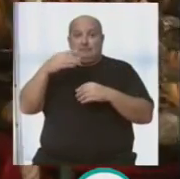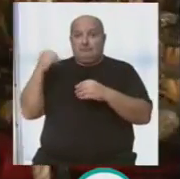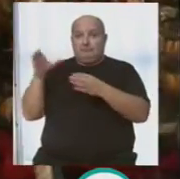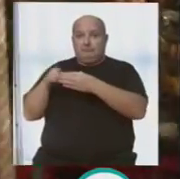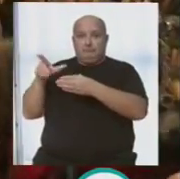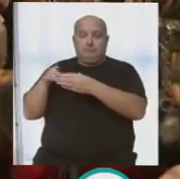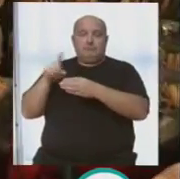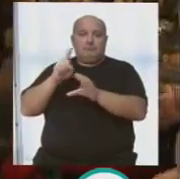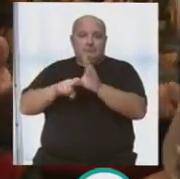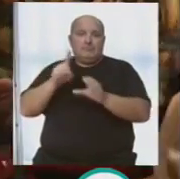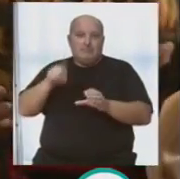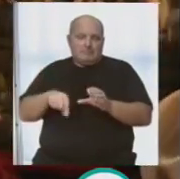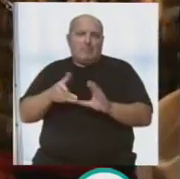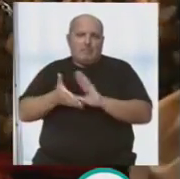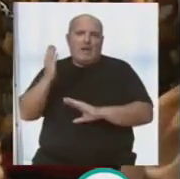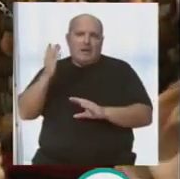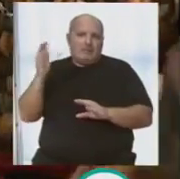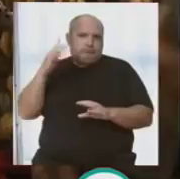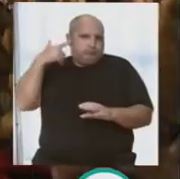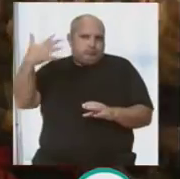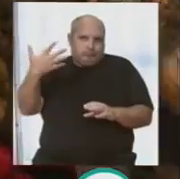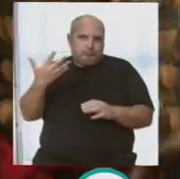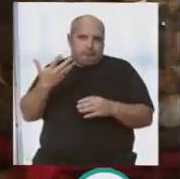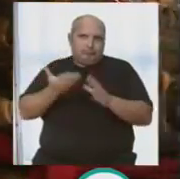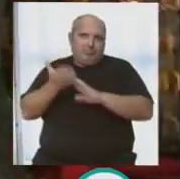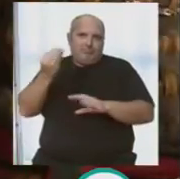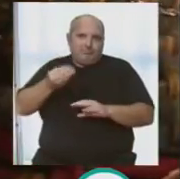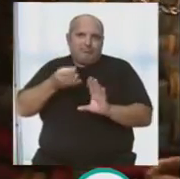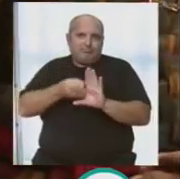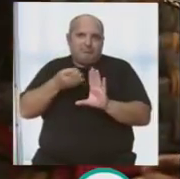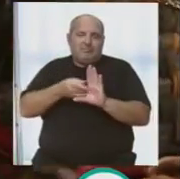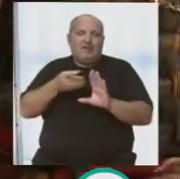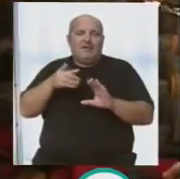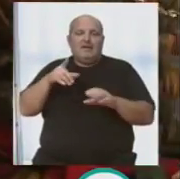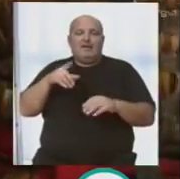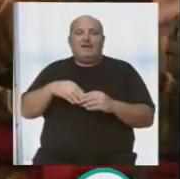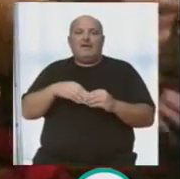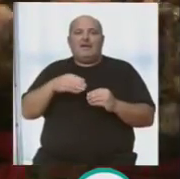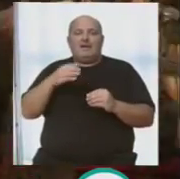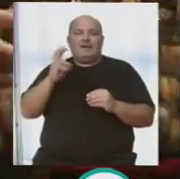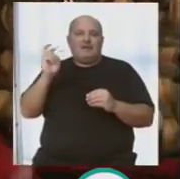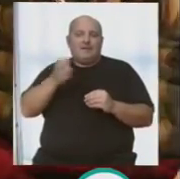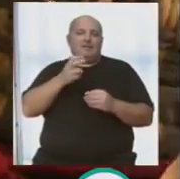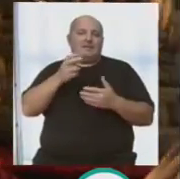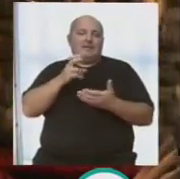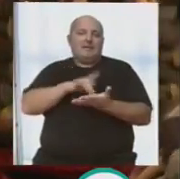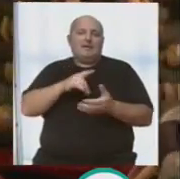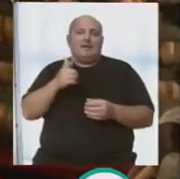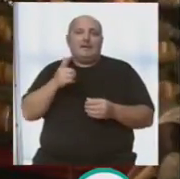ha encantado, que me ha encantado, lo bien organizado que está esa comparsa en el escenario, las voces, me ha encantado.